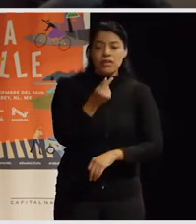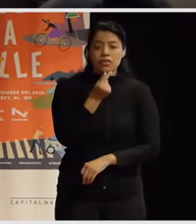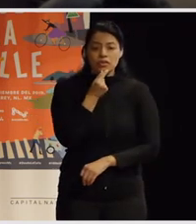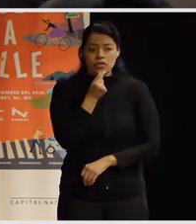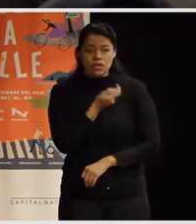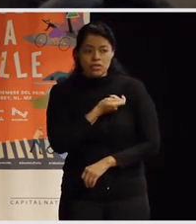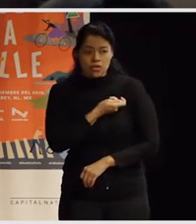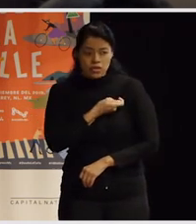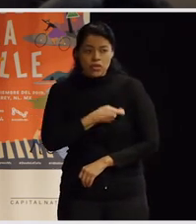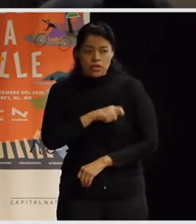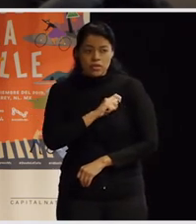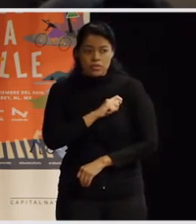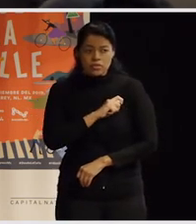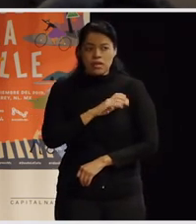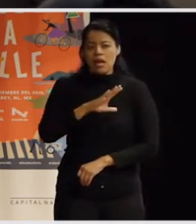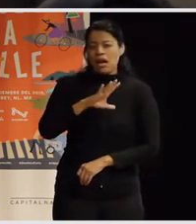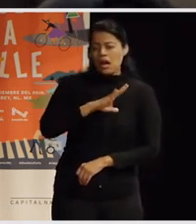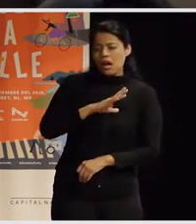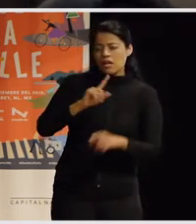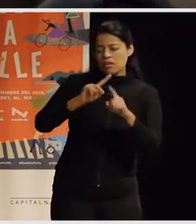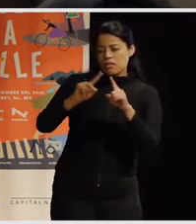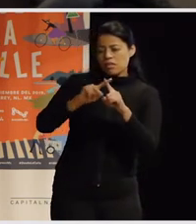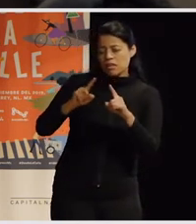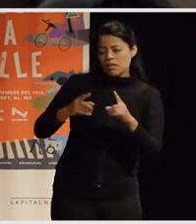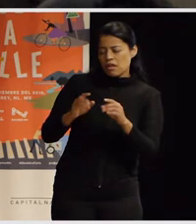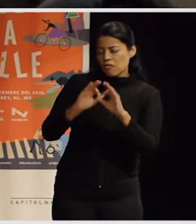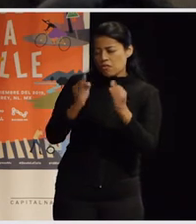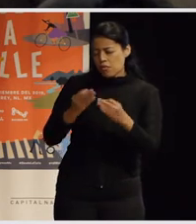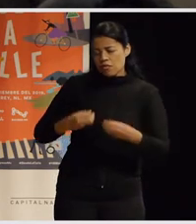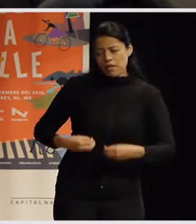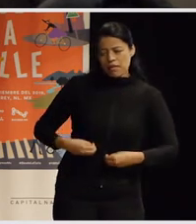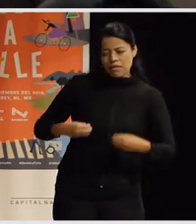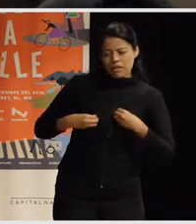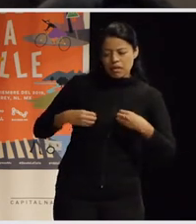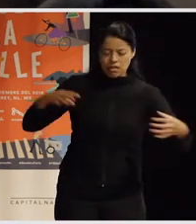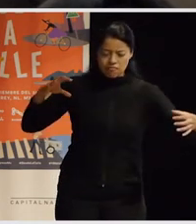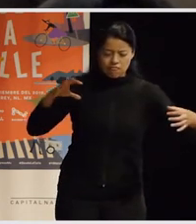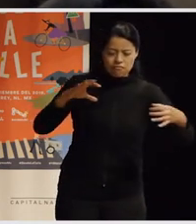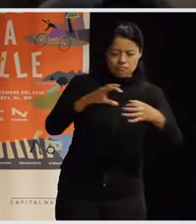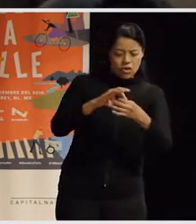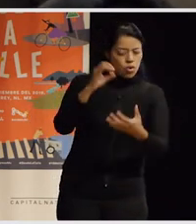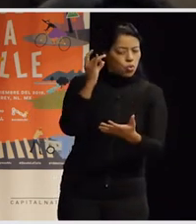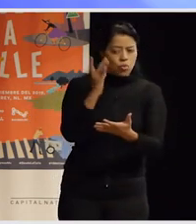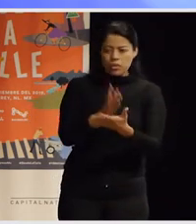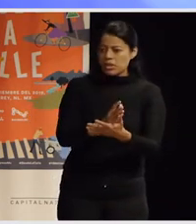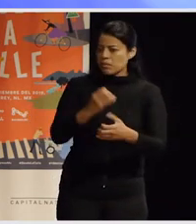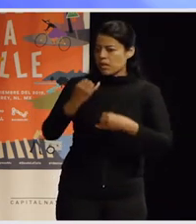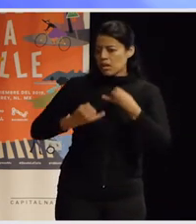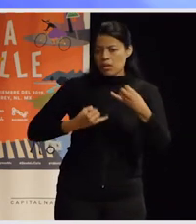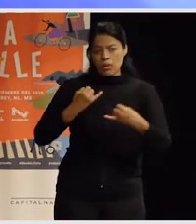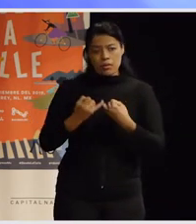madrileñas, hay otro tipo de dinámicas que no necesariamente estén vinculadas exclusivamente al juego, aunque